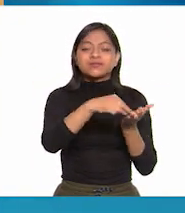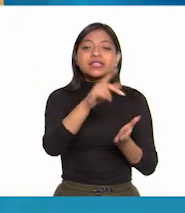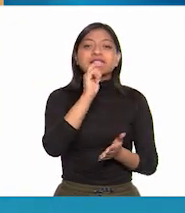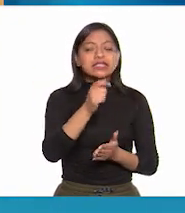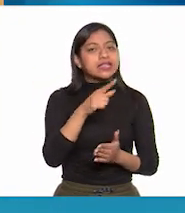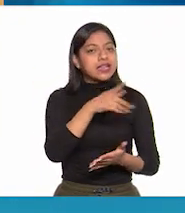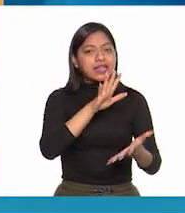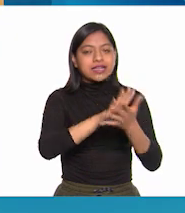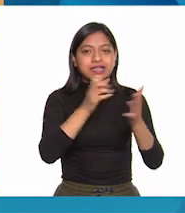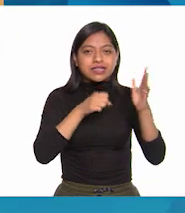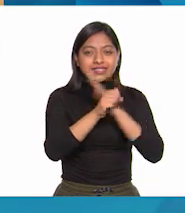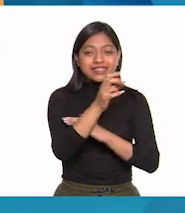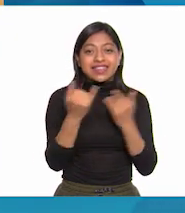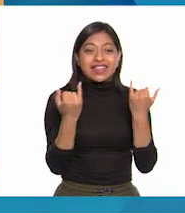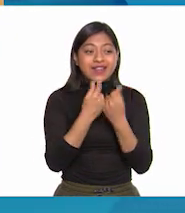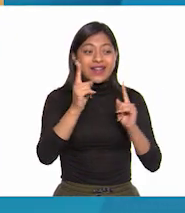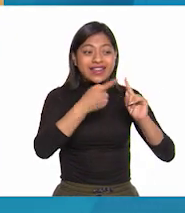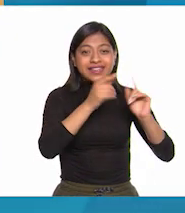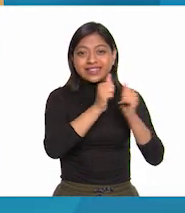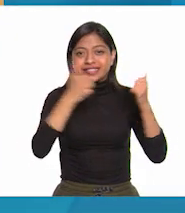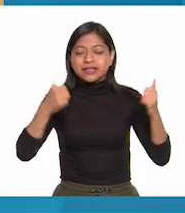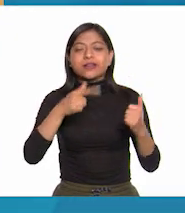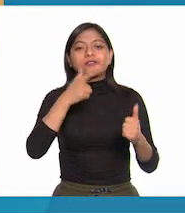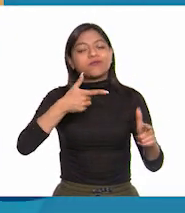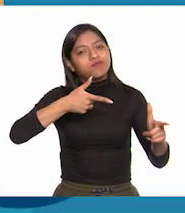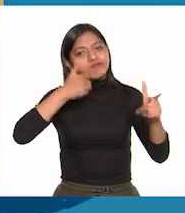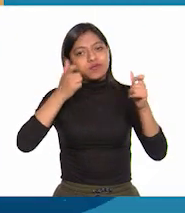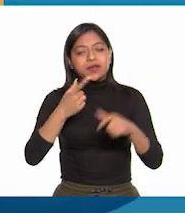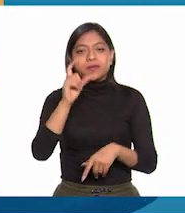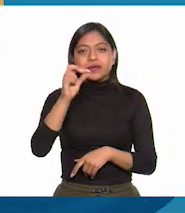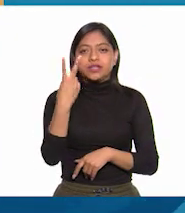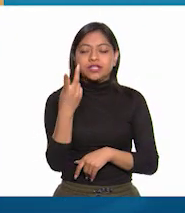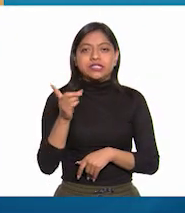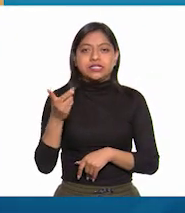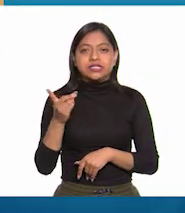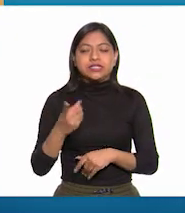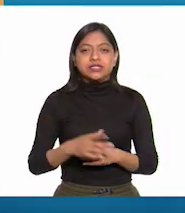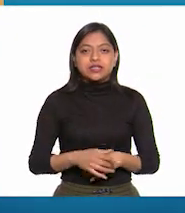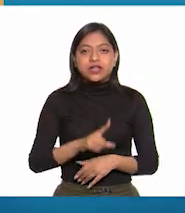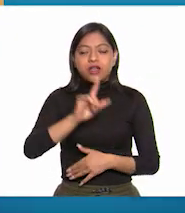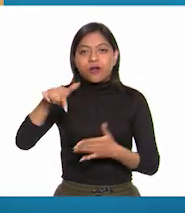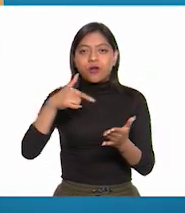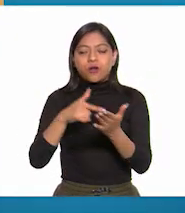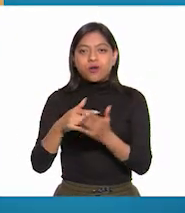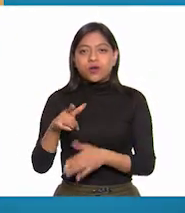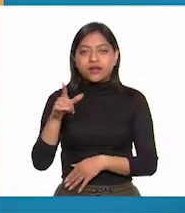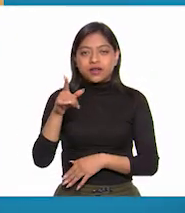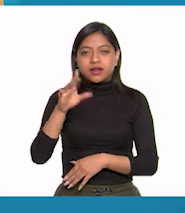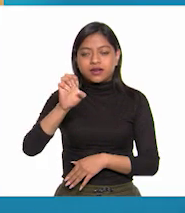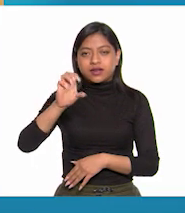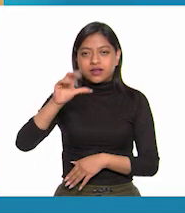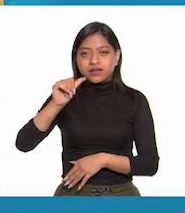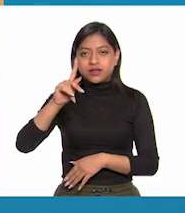degradación eclesiástica, fue fusilado el 22 de diciembre en San Cristóbal, Ecatepec.